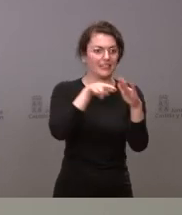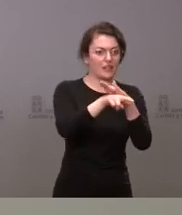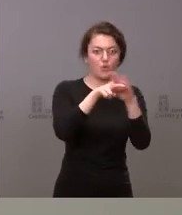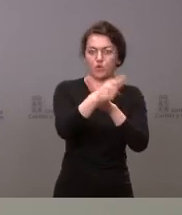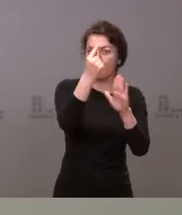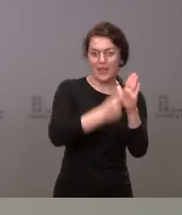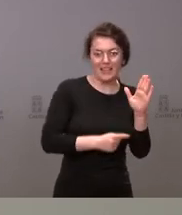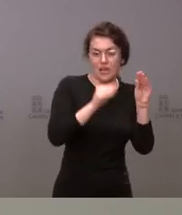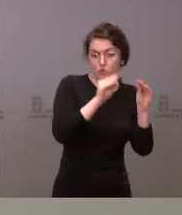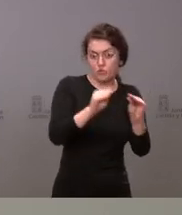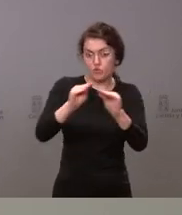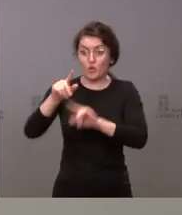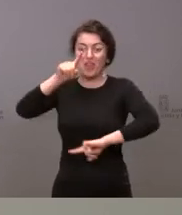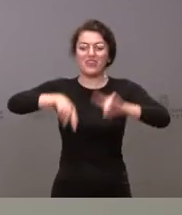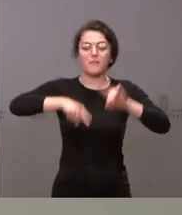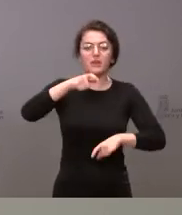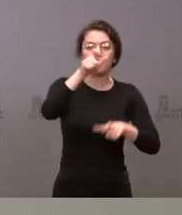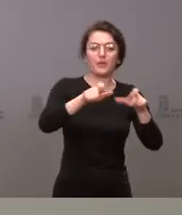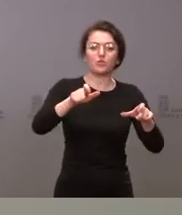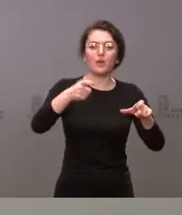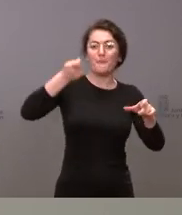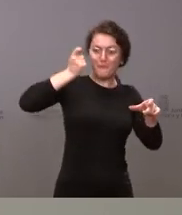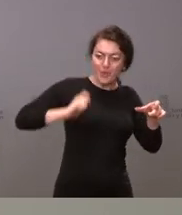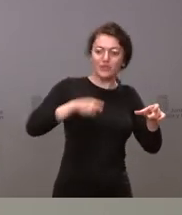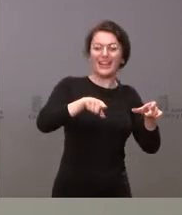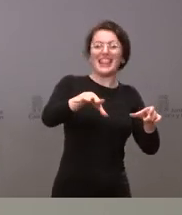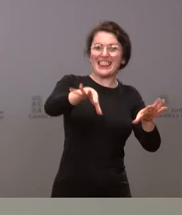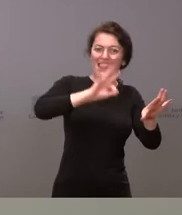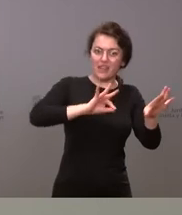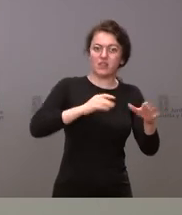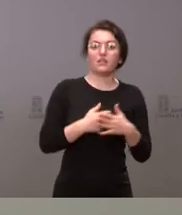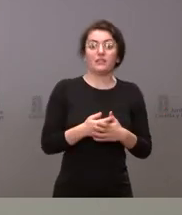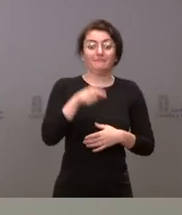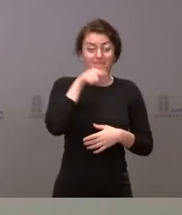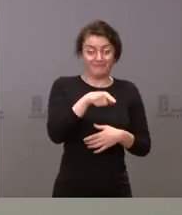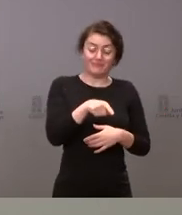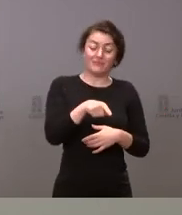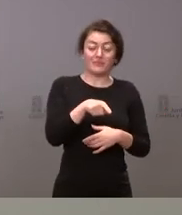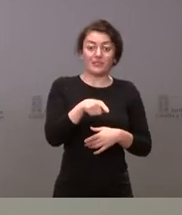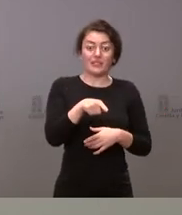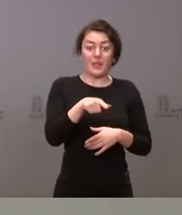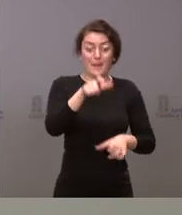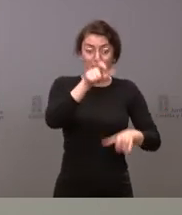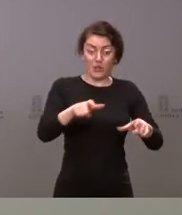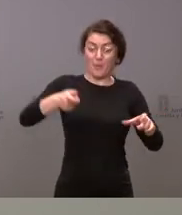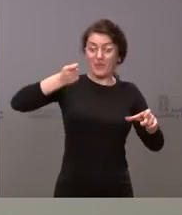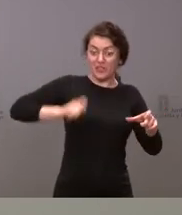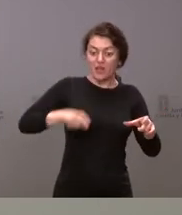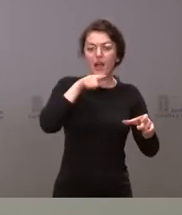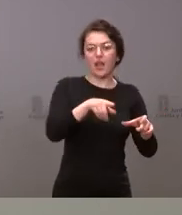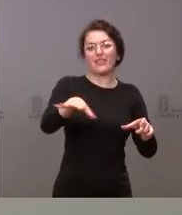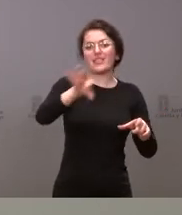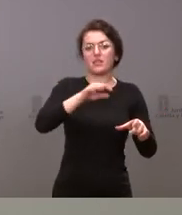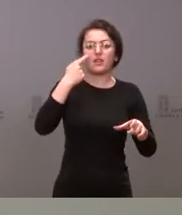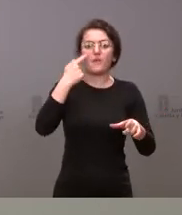establecen los profesionales y en este caso los profesionales son los que nos tienen que determinar cuáles son los recursos a poner